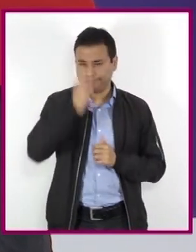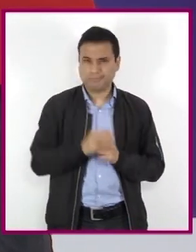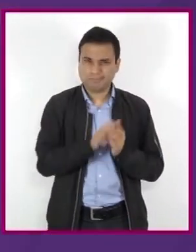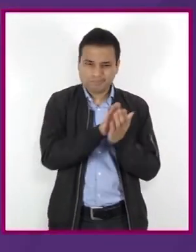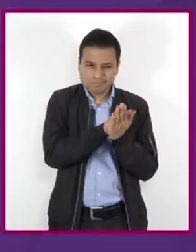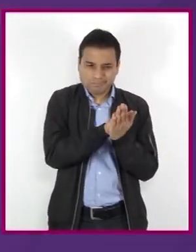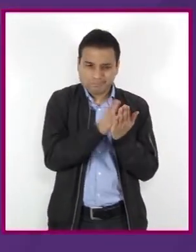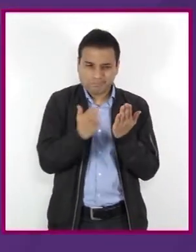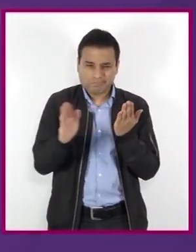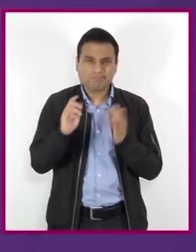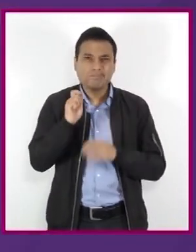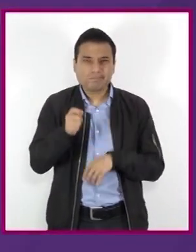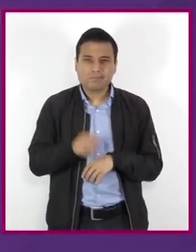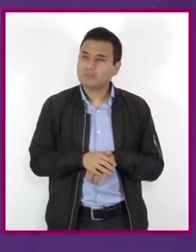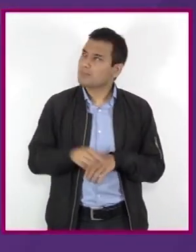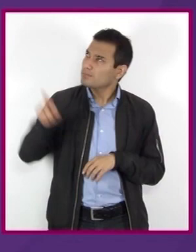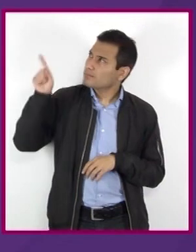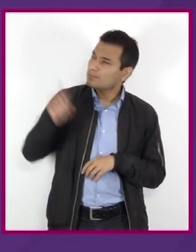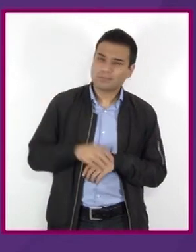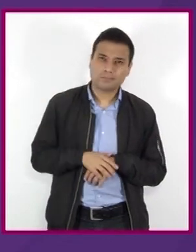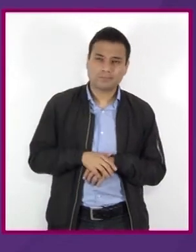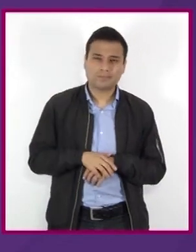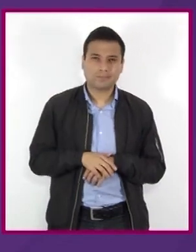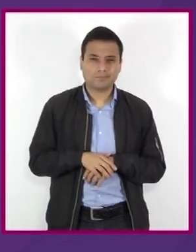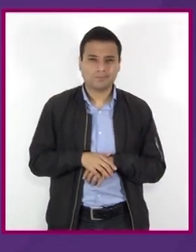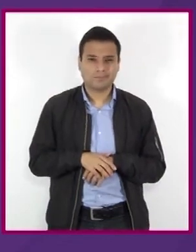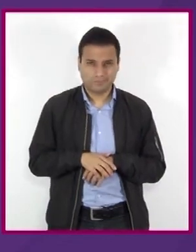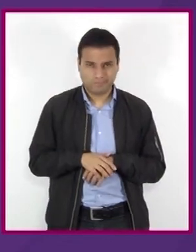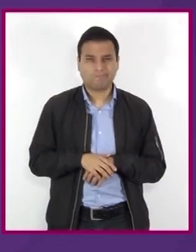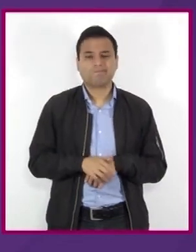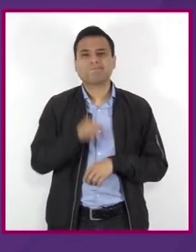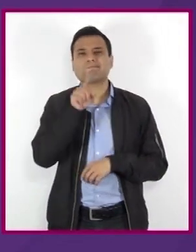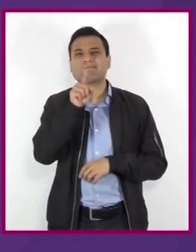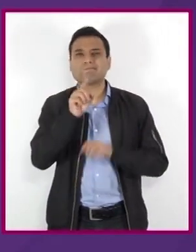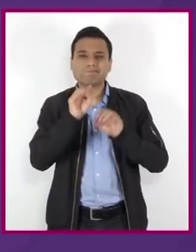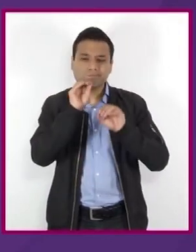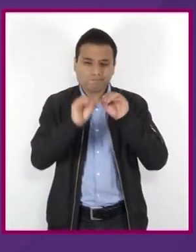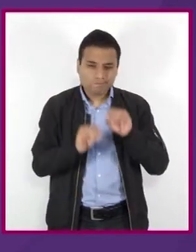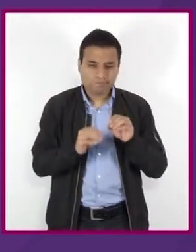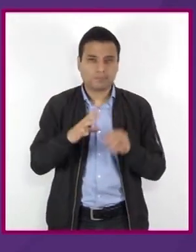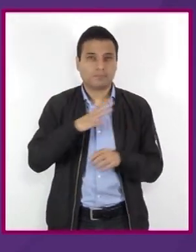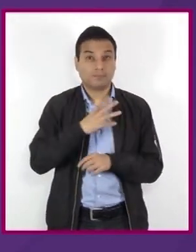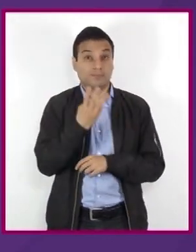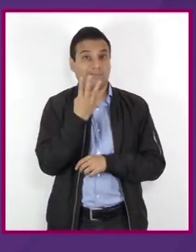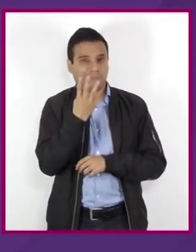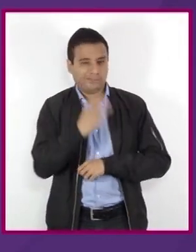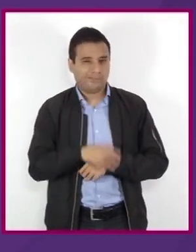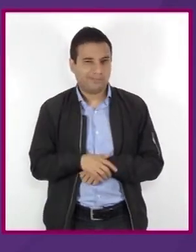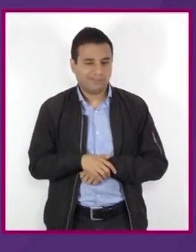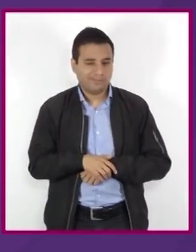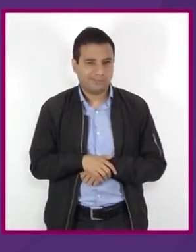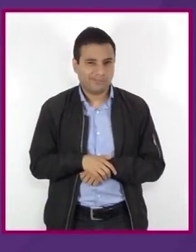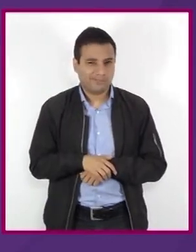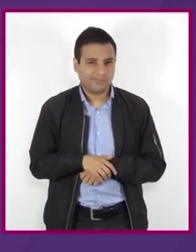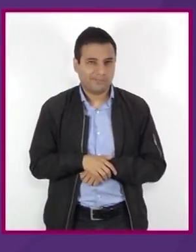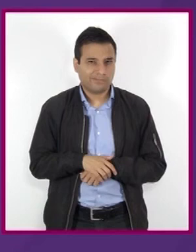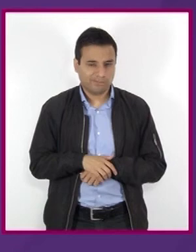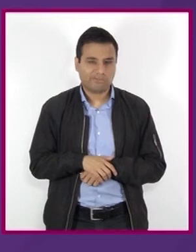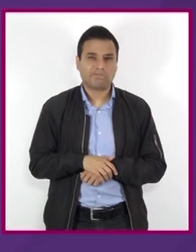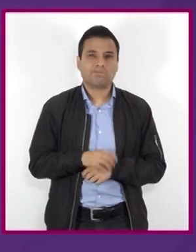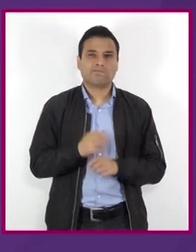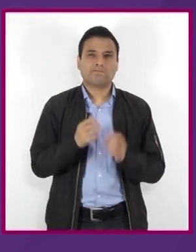tríptico es un folleto informativo donde la hoja que se elabora se divide en tres partes y sus laterales deben